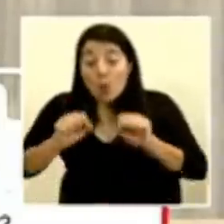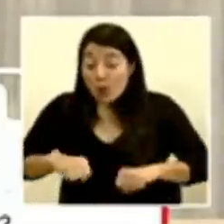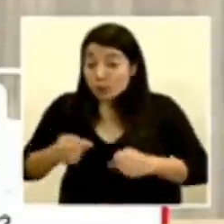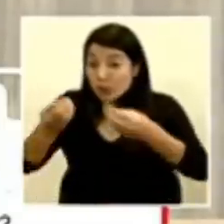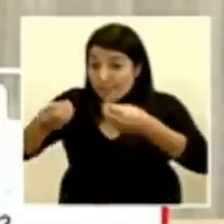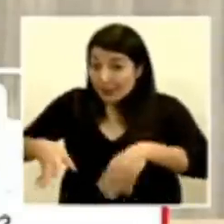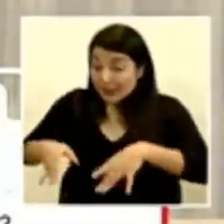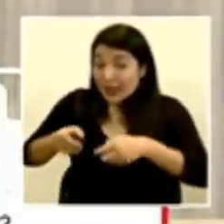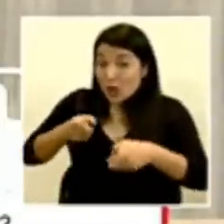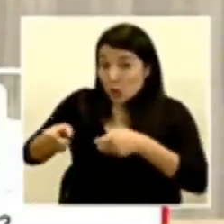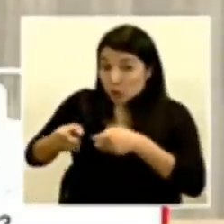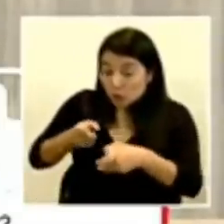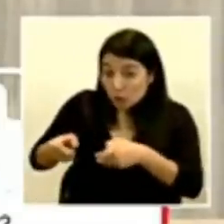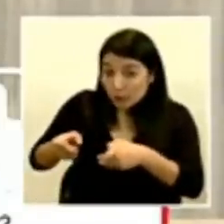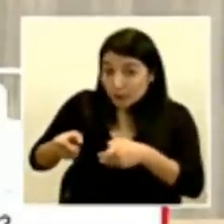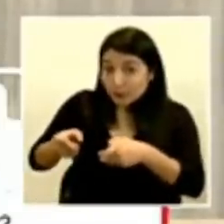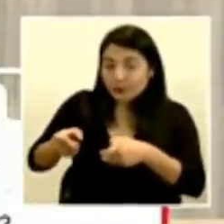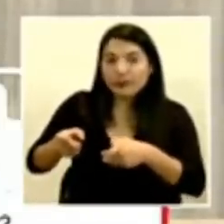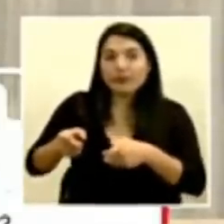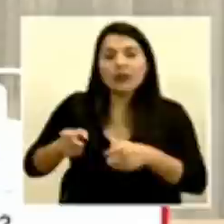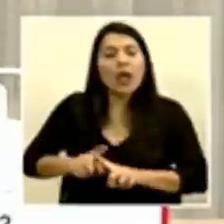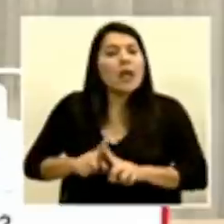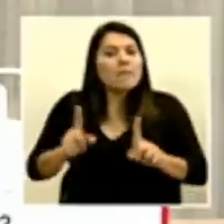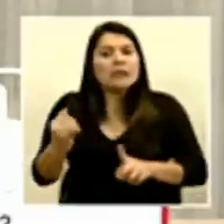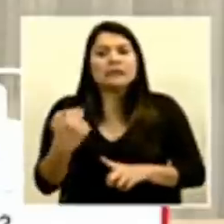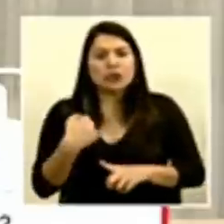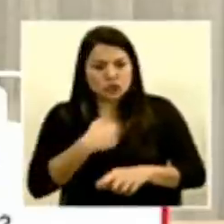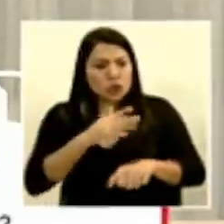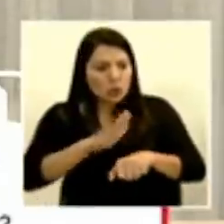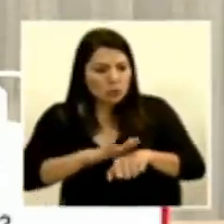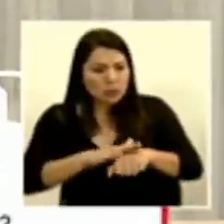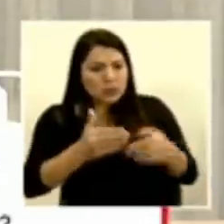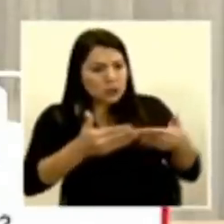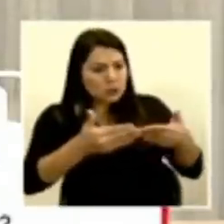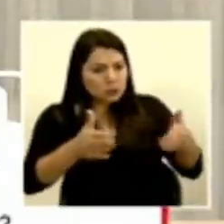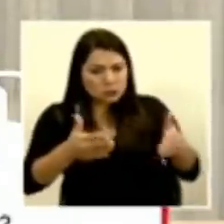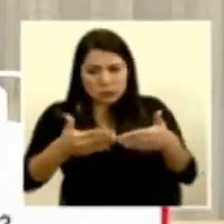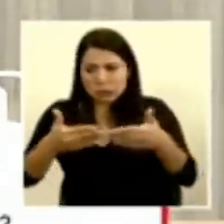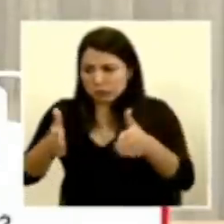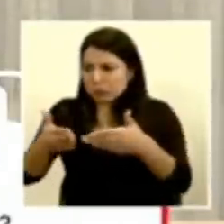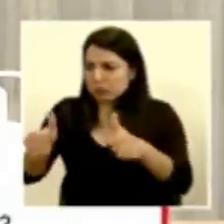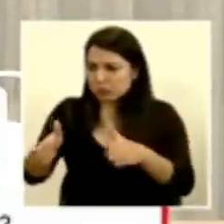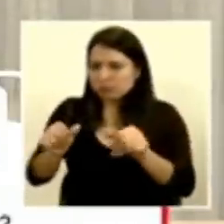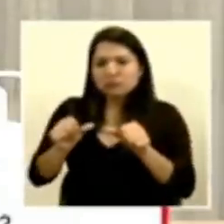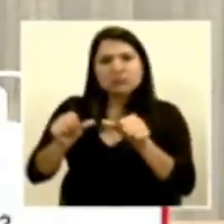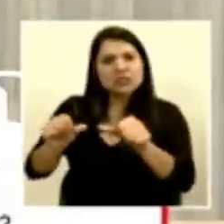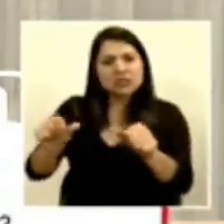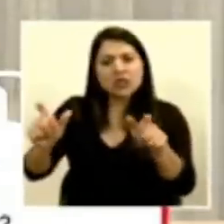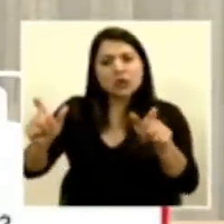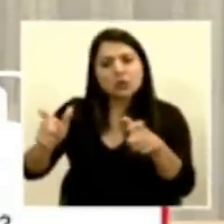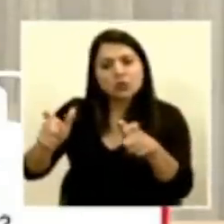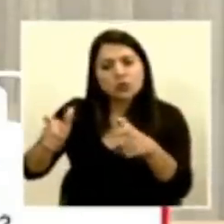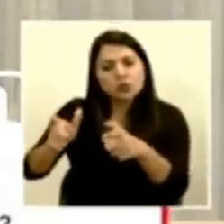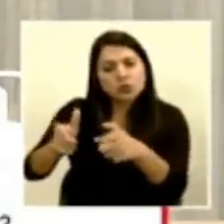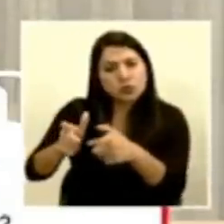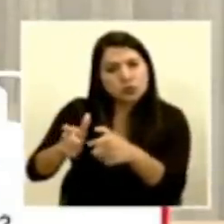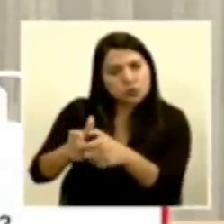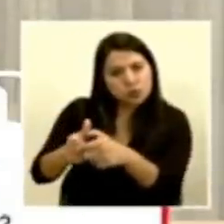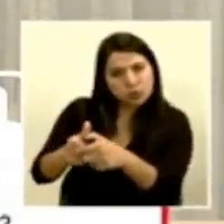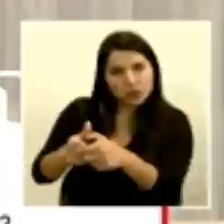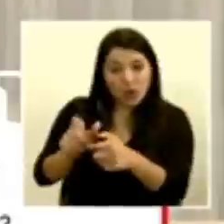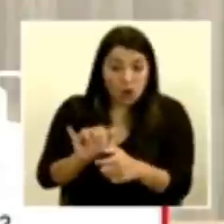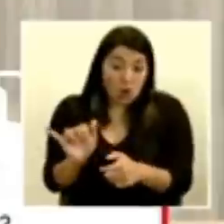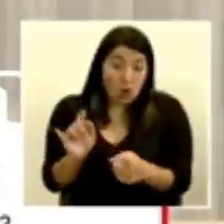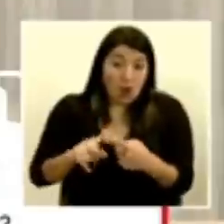curva significa, se comporta de una manera como lo hemos tenido hasta el momento, nos ha permitido retomar algunas actividades